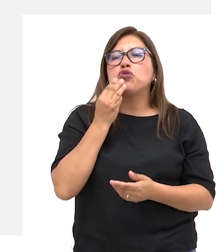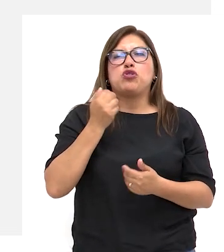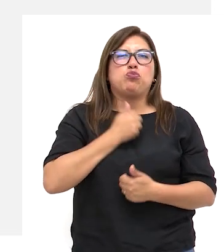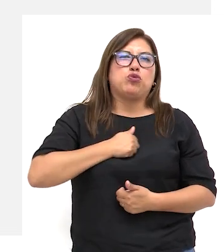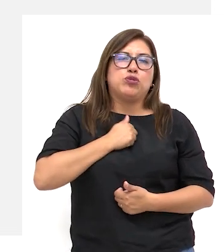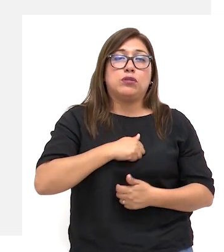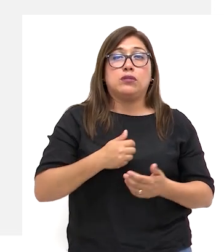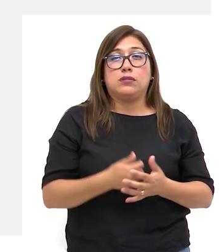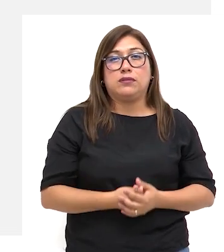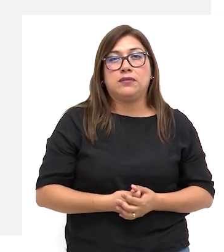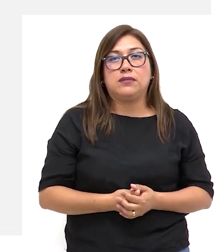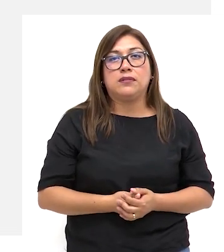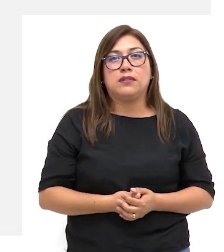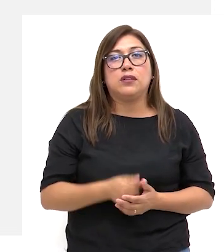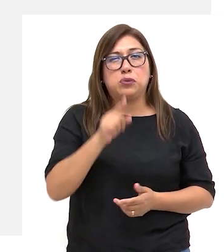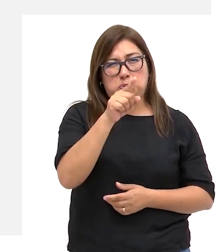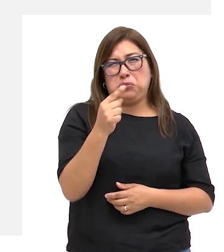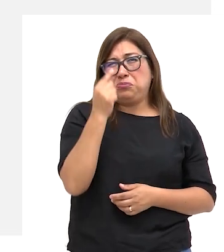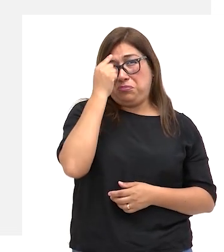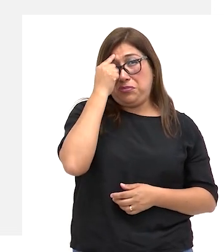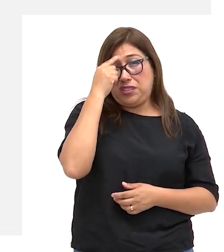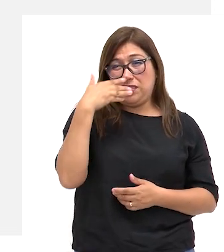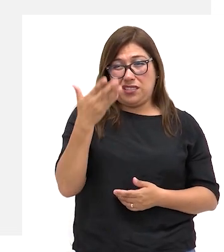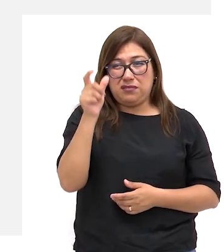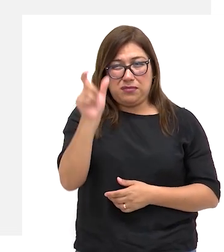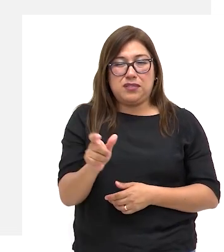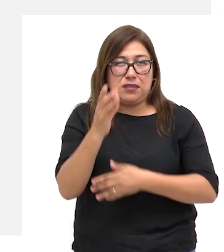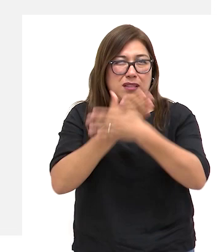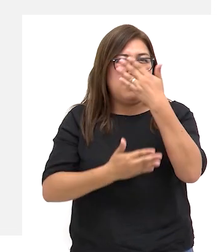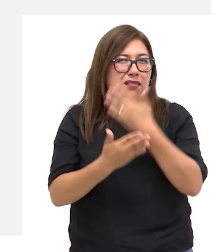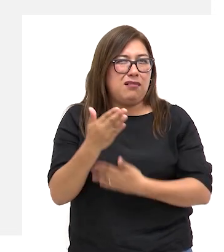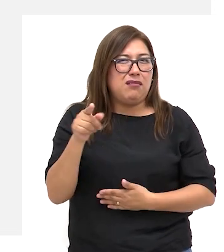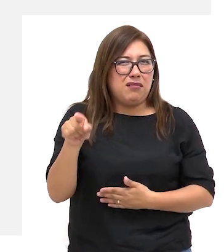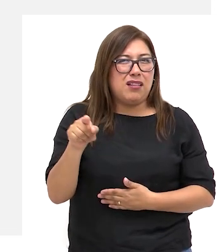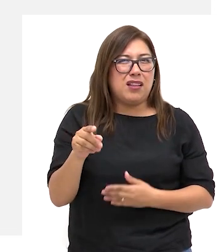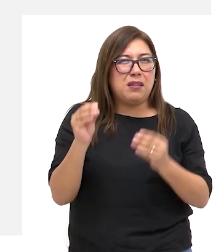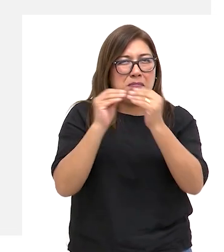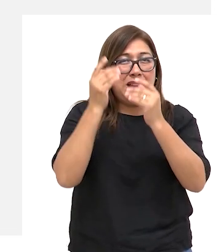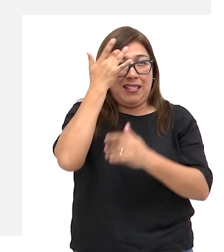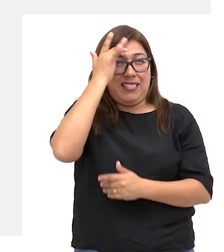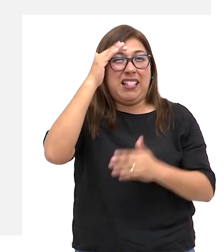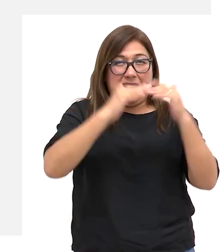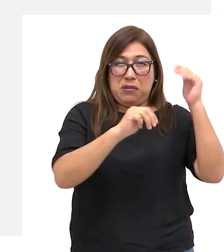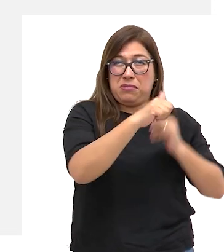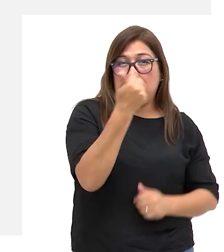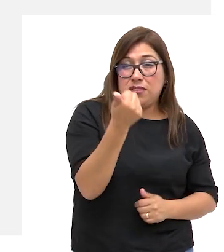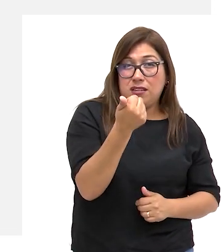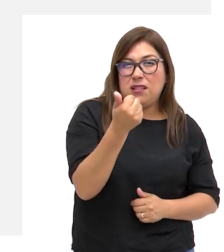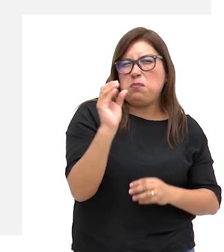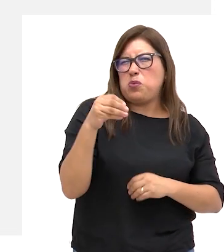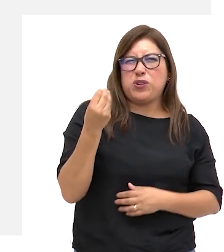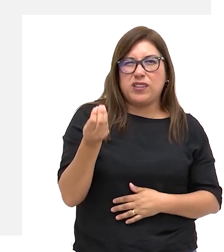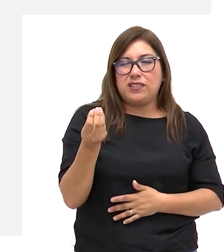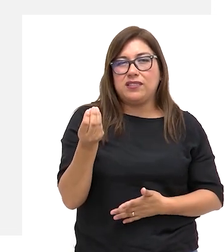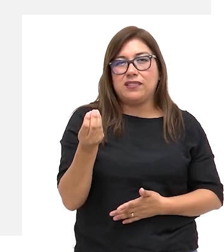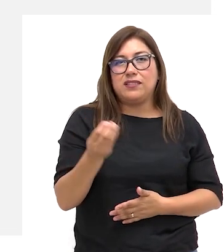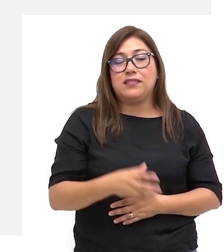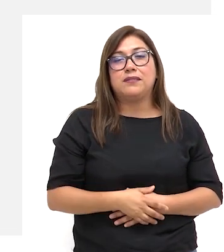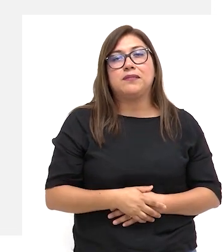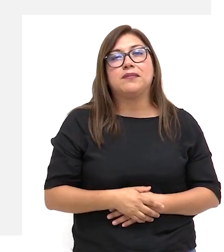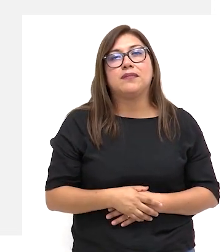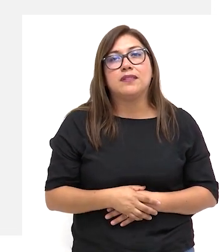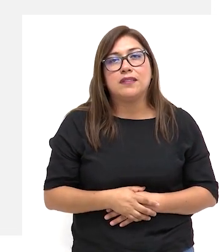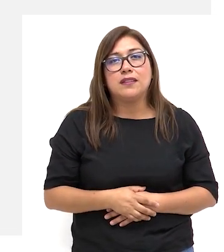o sordito? ¿Consideras que hay personas con discapacidad más inteligentes que otras? ¿Por qué?